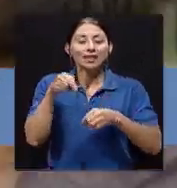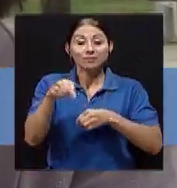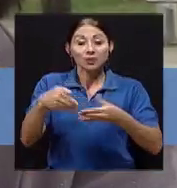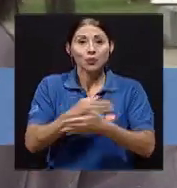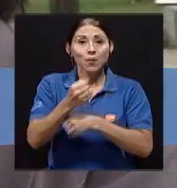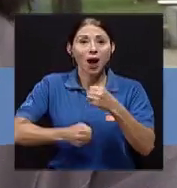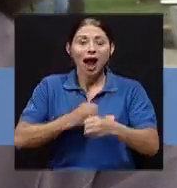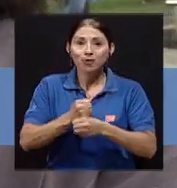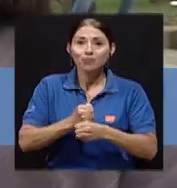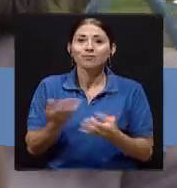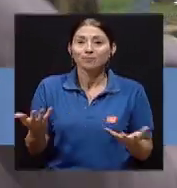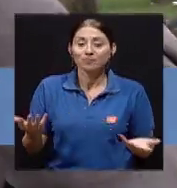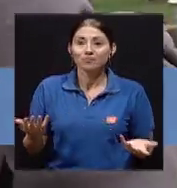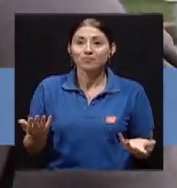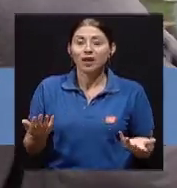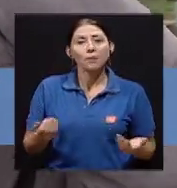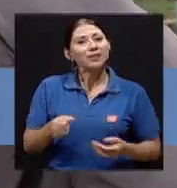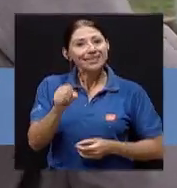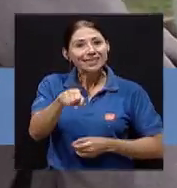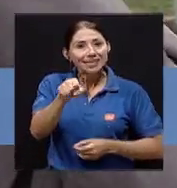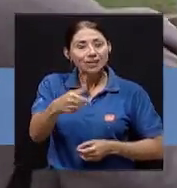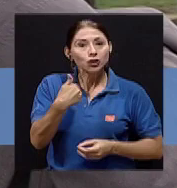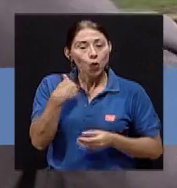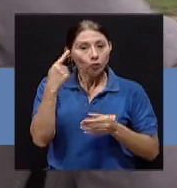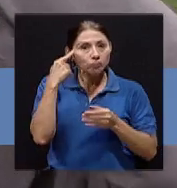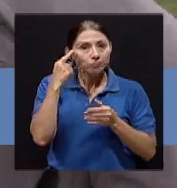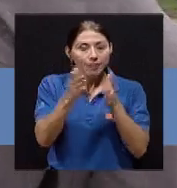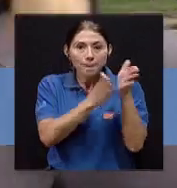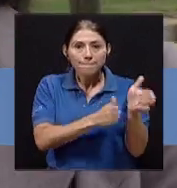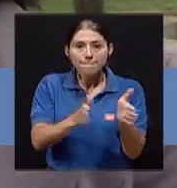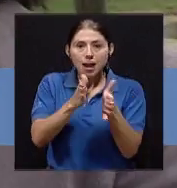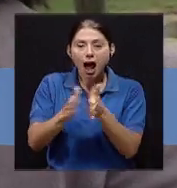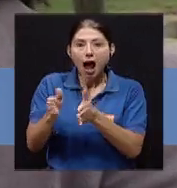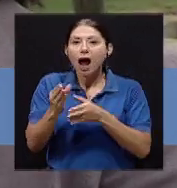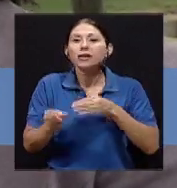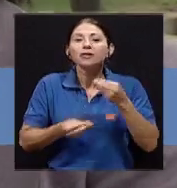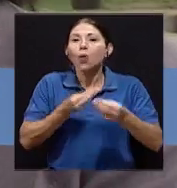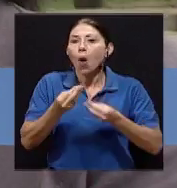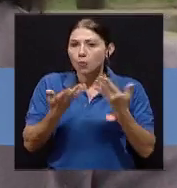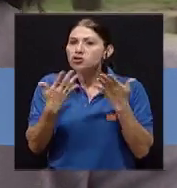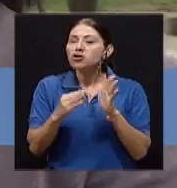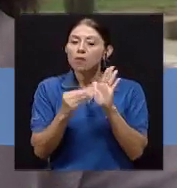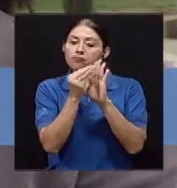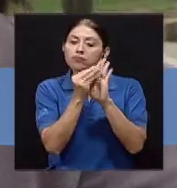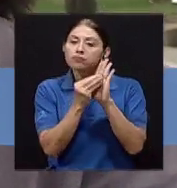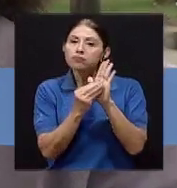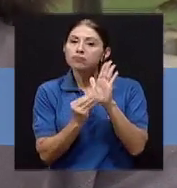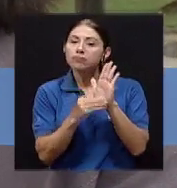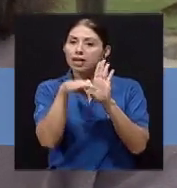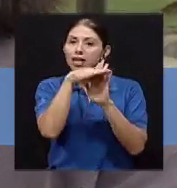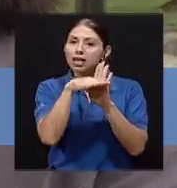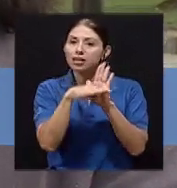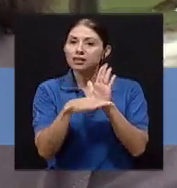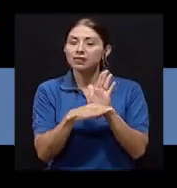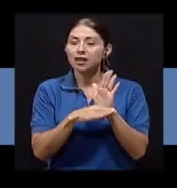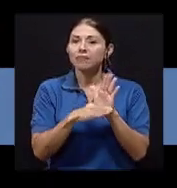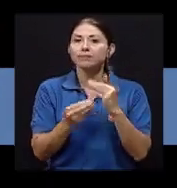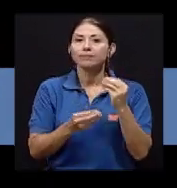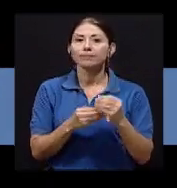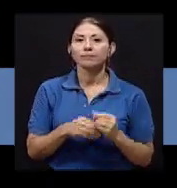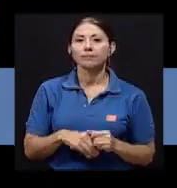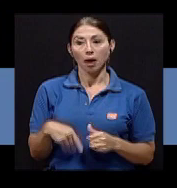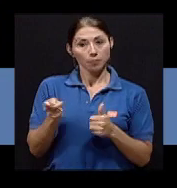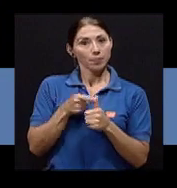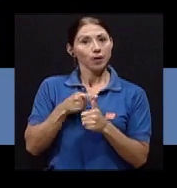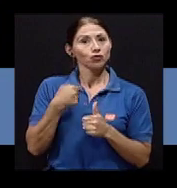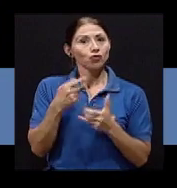año. Sí, sí tengo planes de cómo hacerlos, y sí he hecho una listita de cómo puedo proceder para encontrarlos. De ahí,